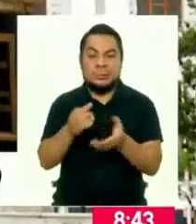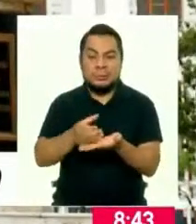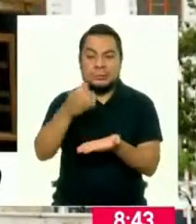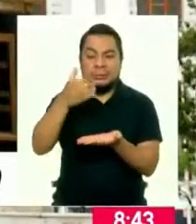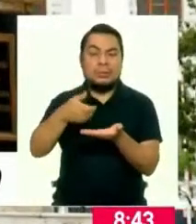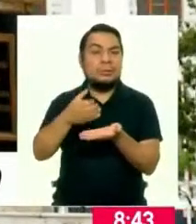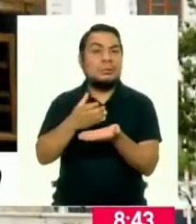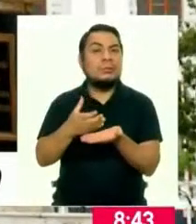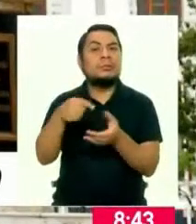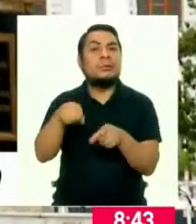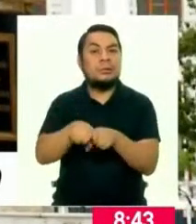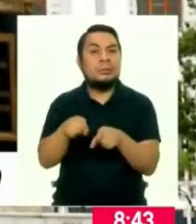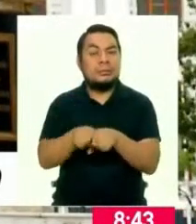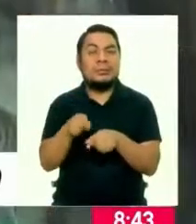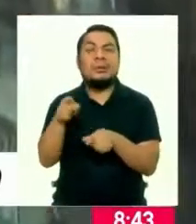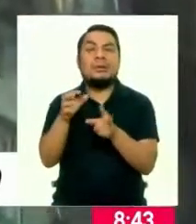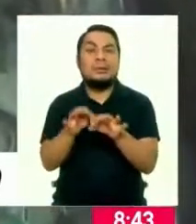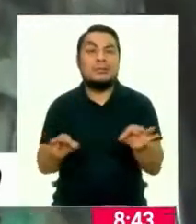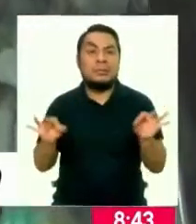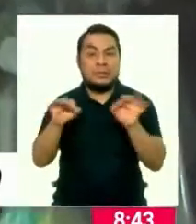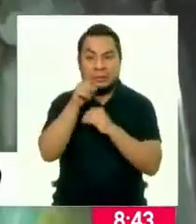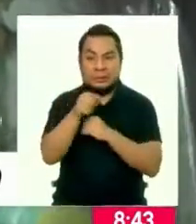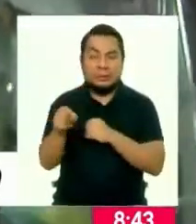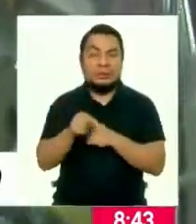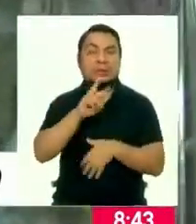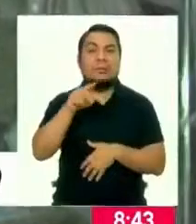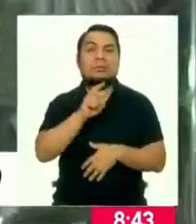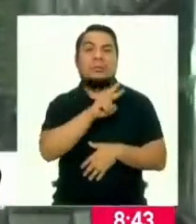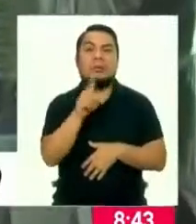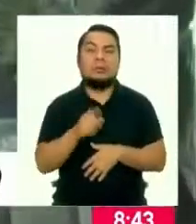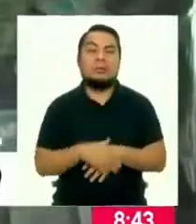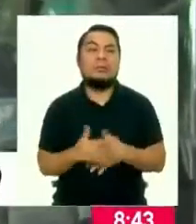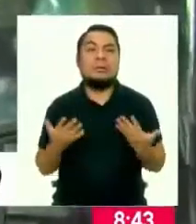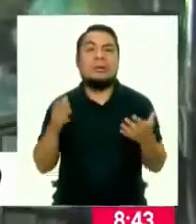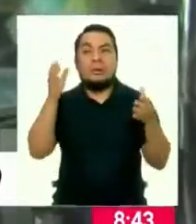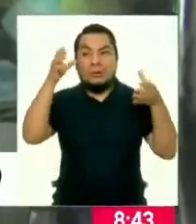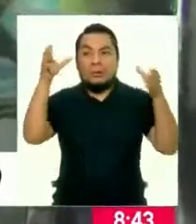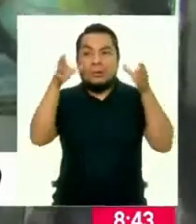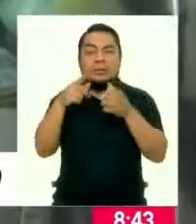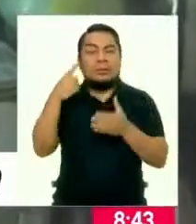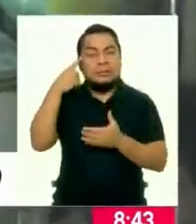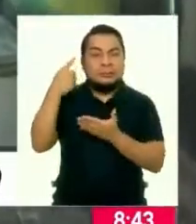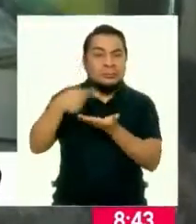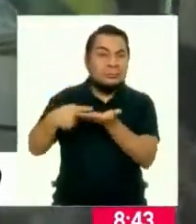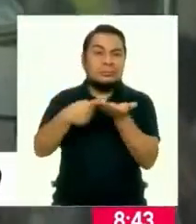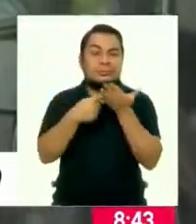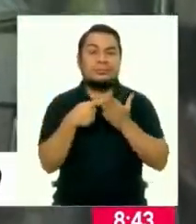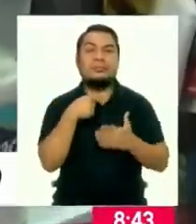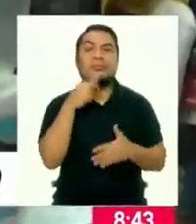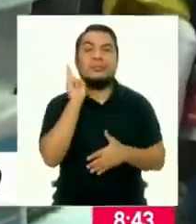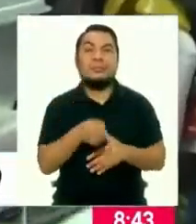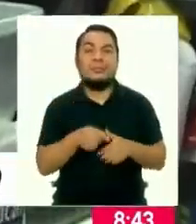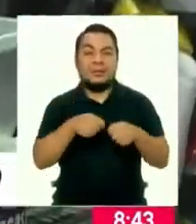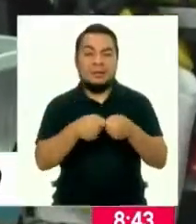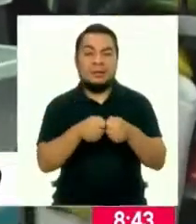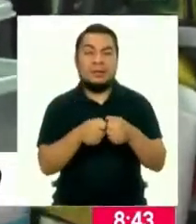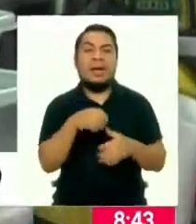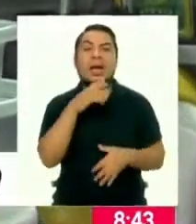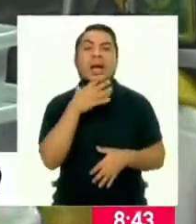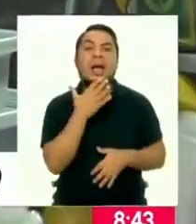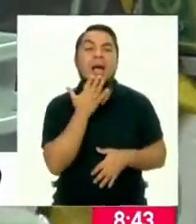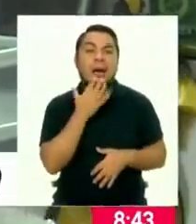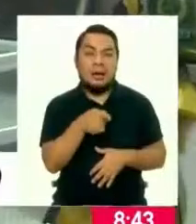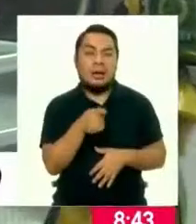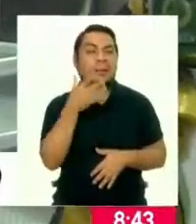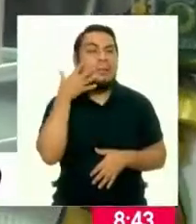descartables. A pesar de su importancia, en 2021, desde el Congreso se pretendió aplazar la prohibición del Tecnoport, medida que